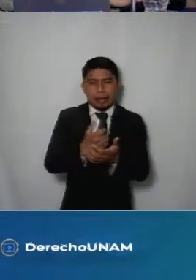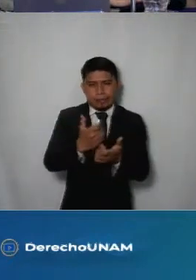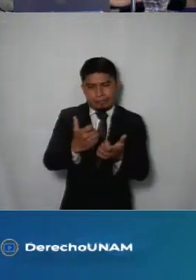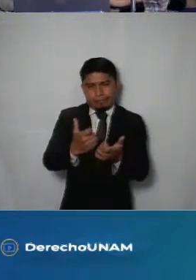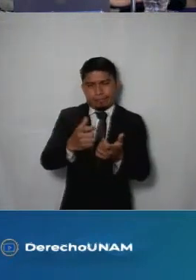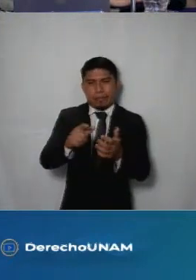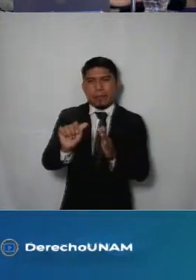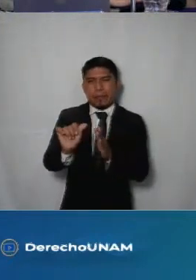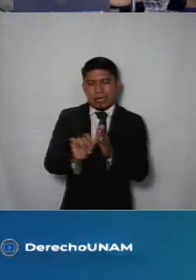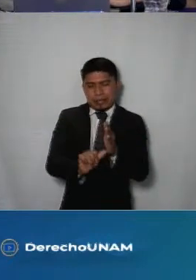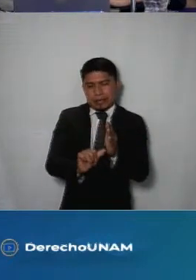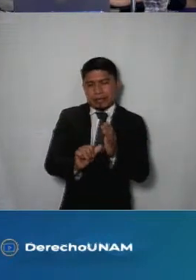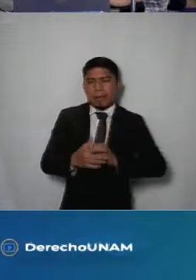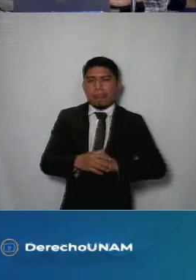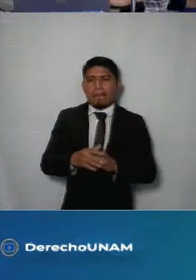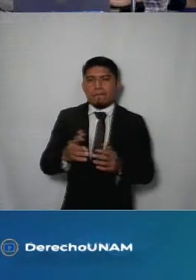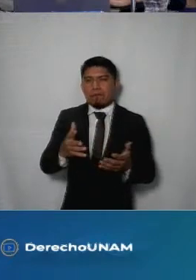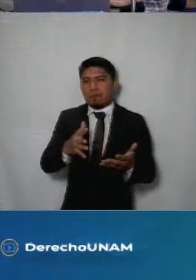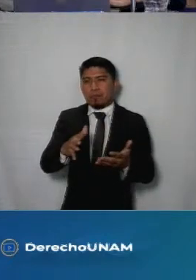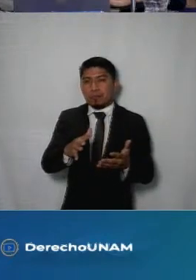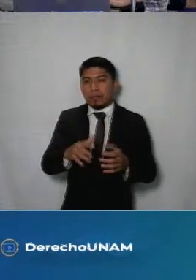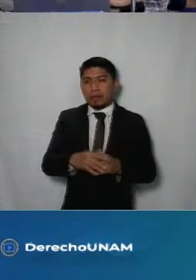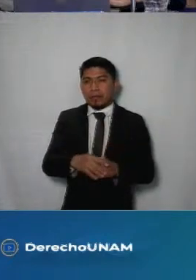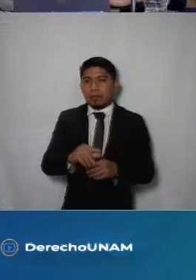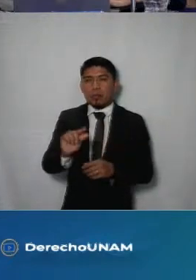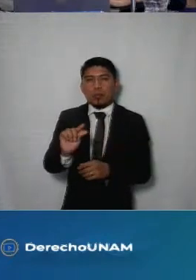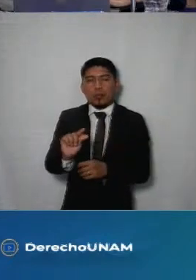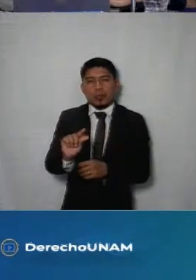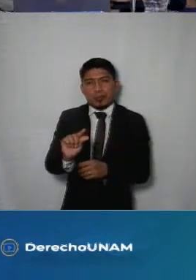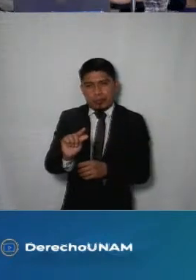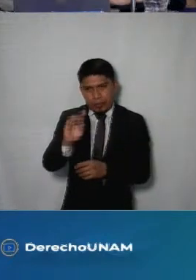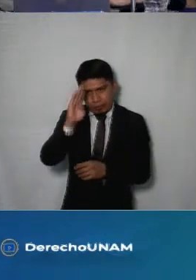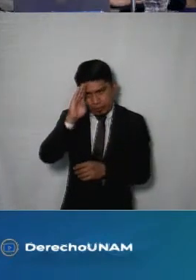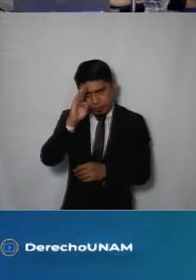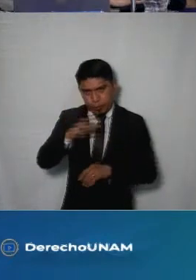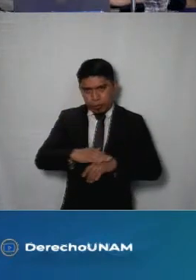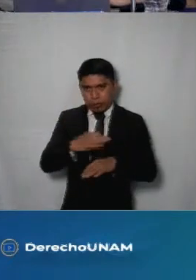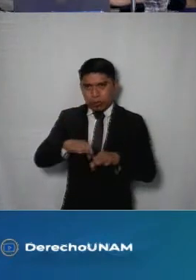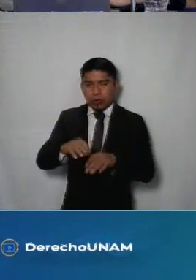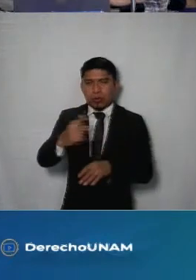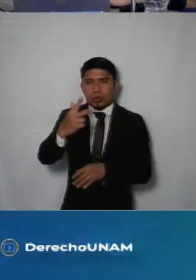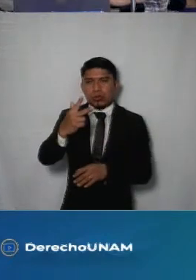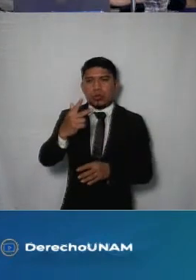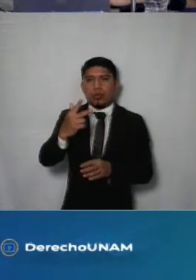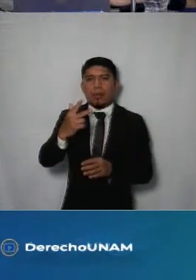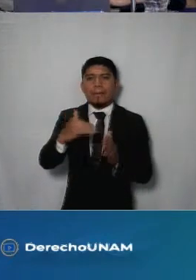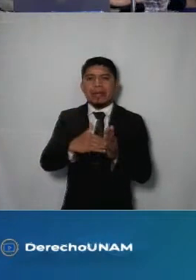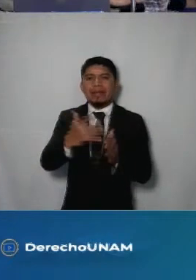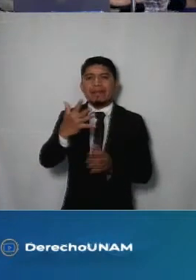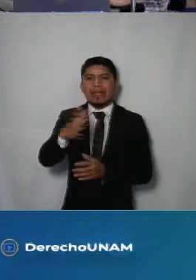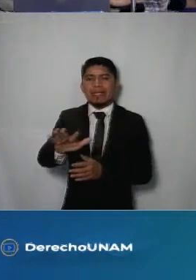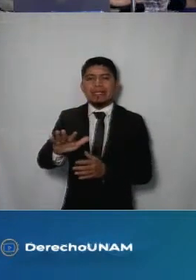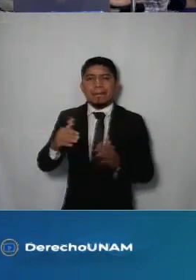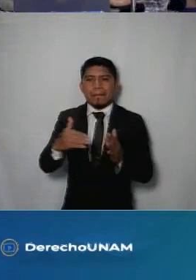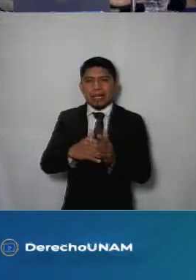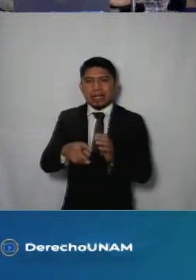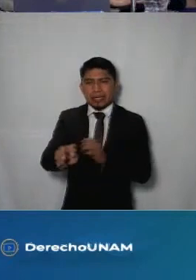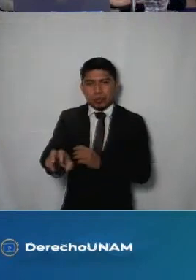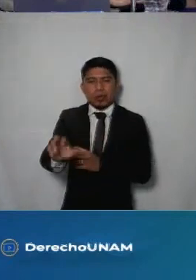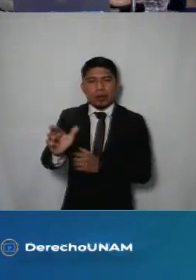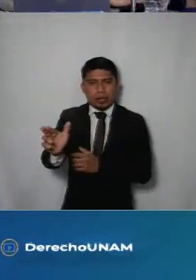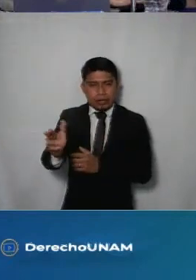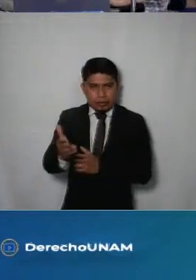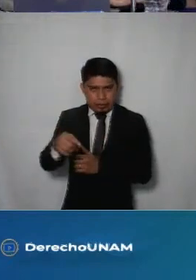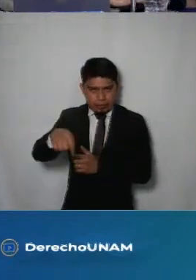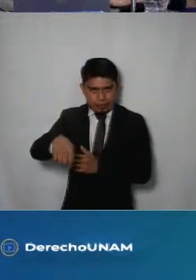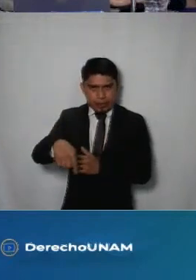bombero mensualmente pues gana me parece muy poquito para la labor que hace ocho mil o diez mil pesos eso es lo que